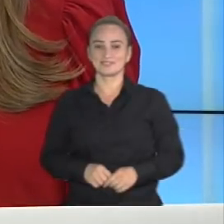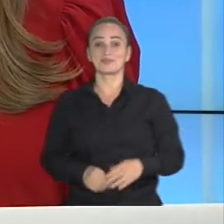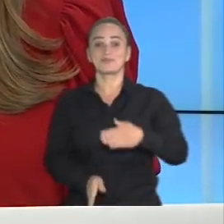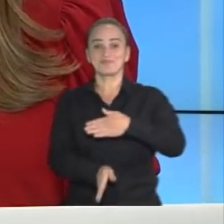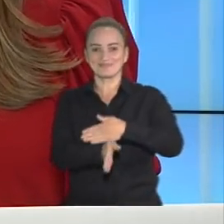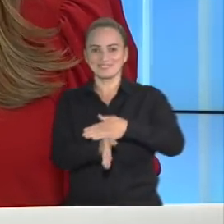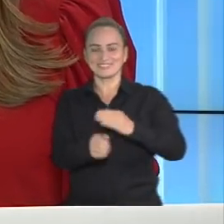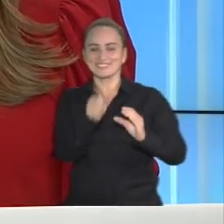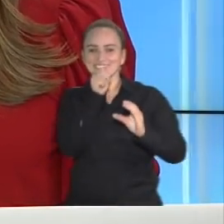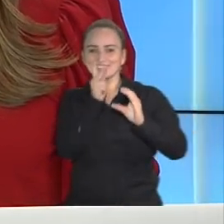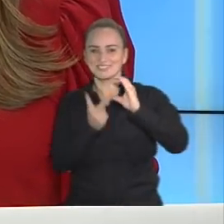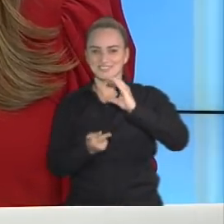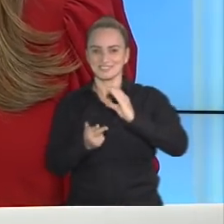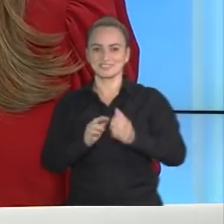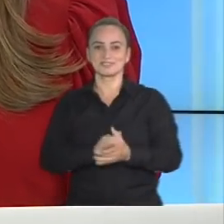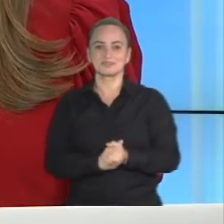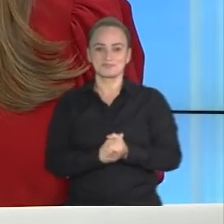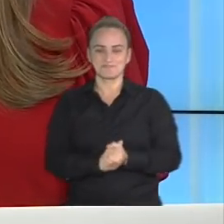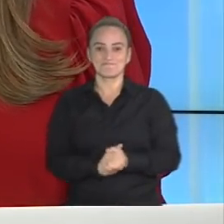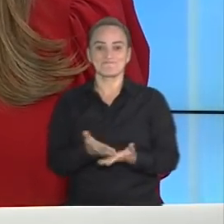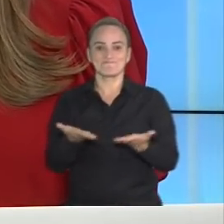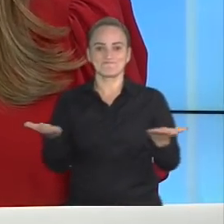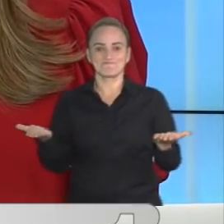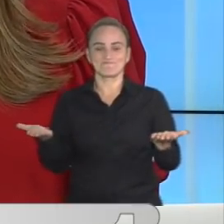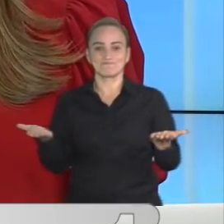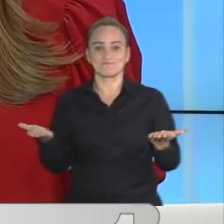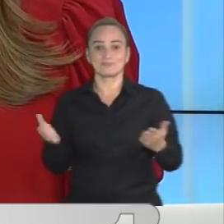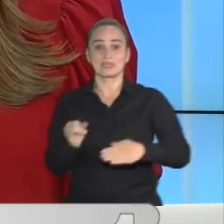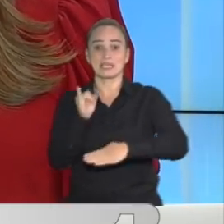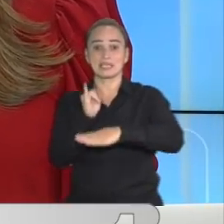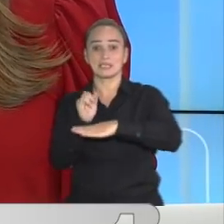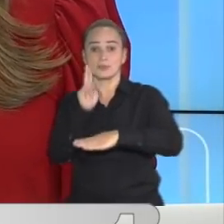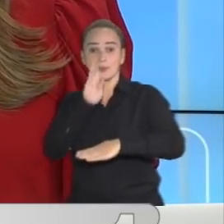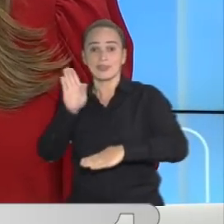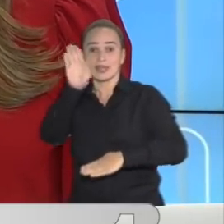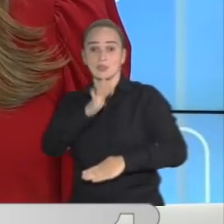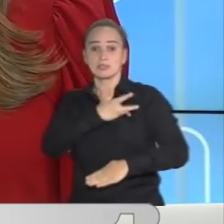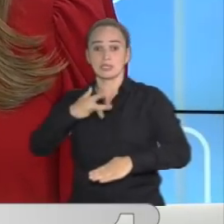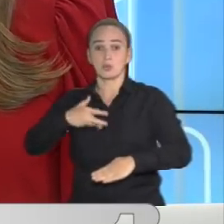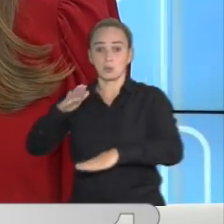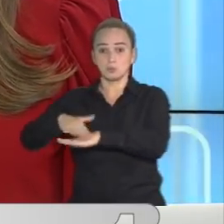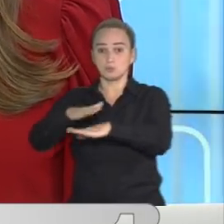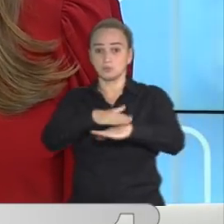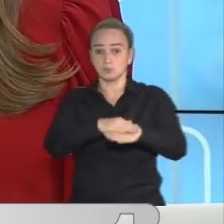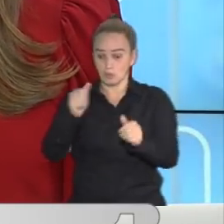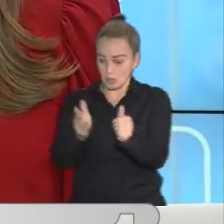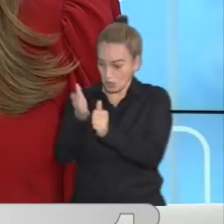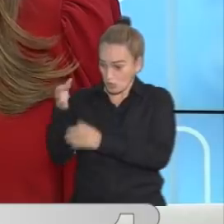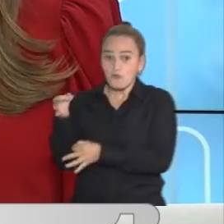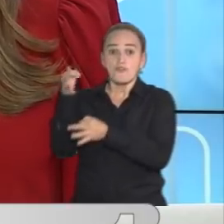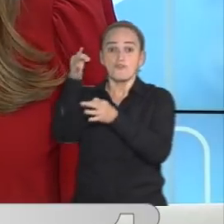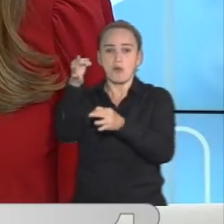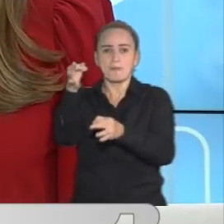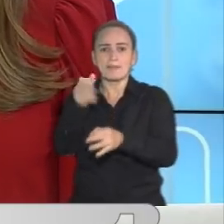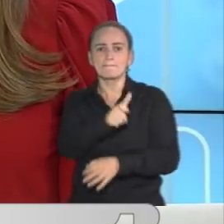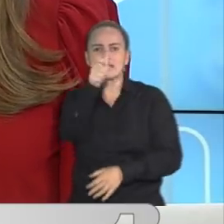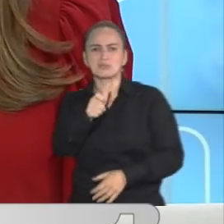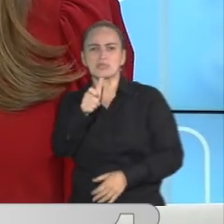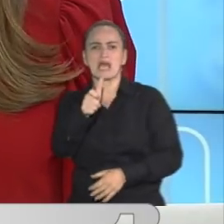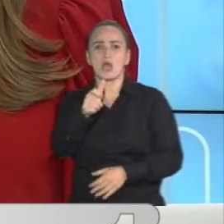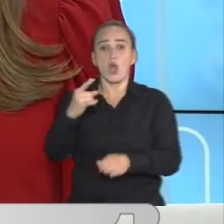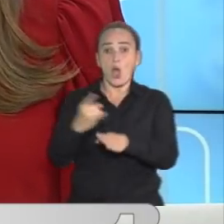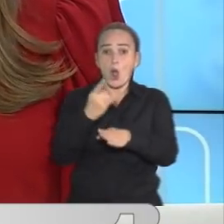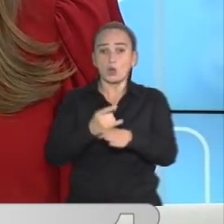Seguimos en Noticentro 1 CMI. El Instituto Nacional de Salud reveló el más reciente informe de quemados por uso de